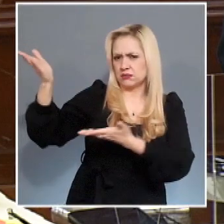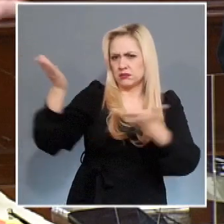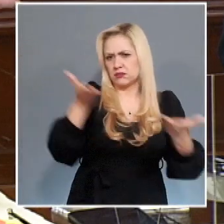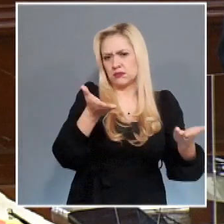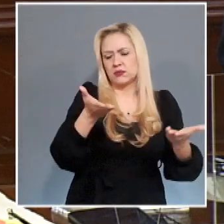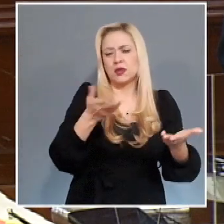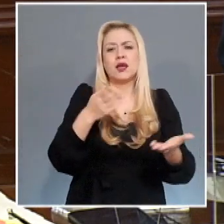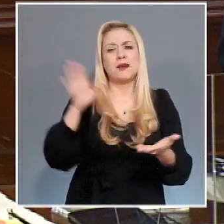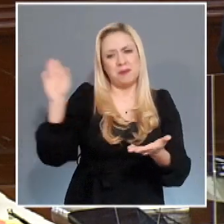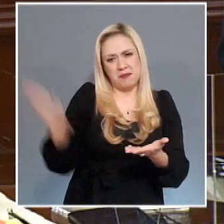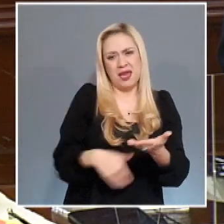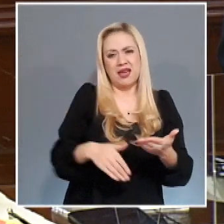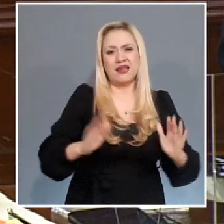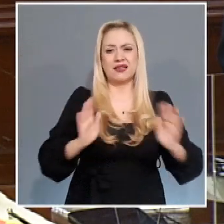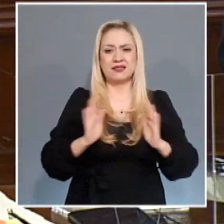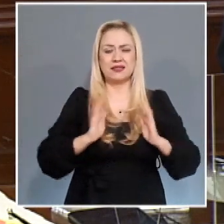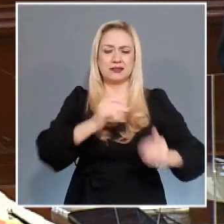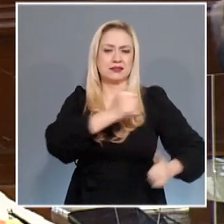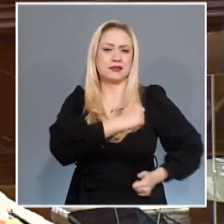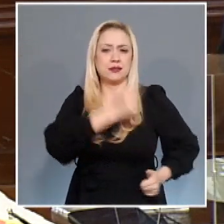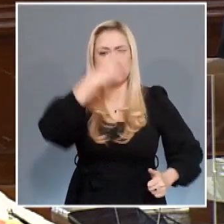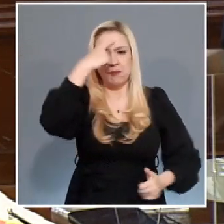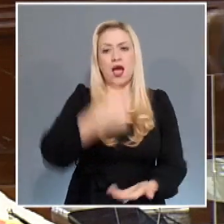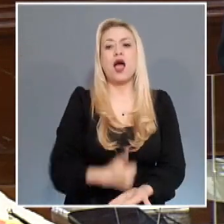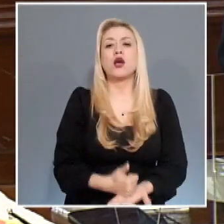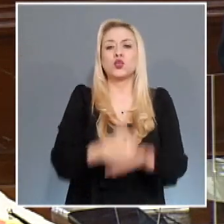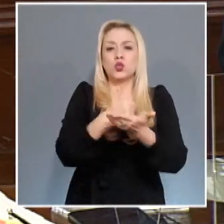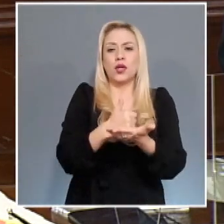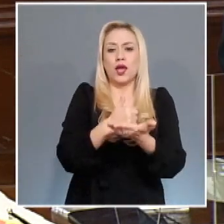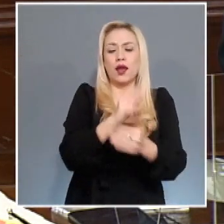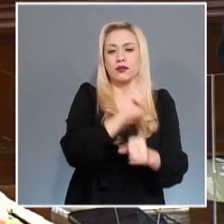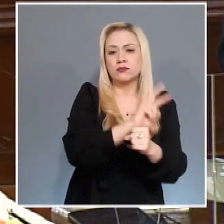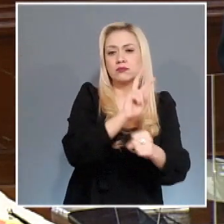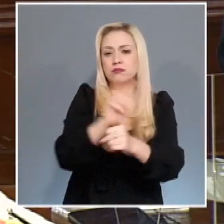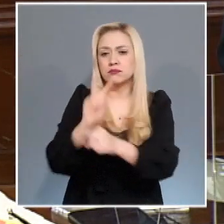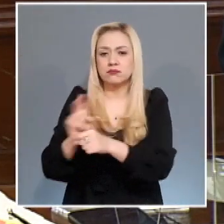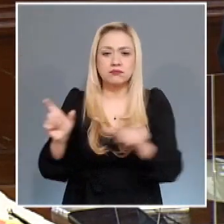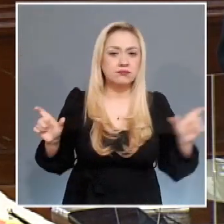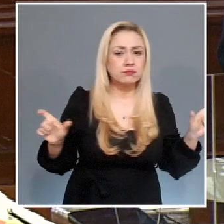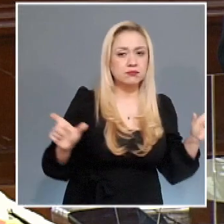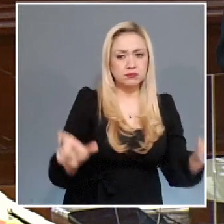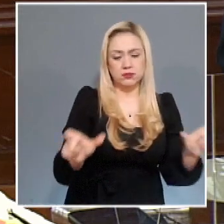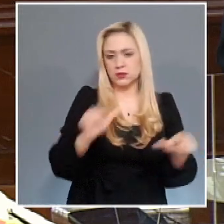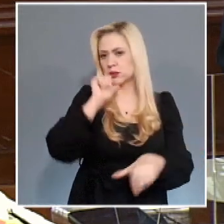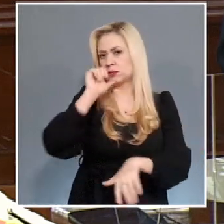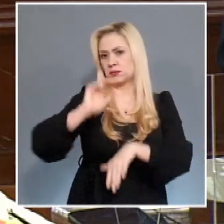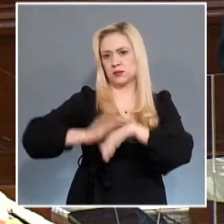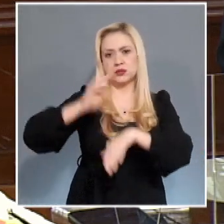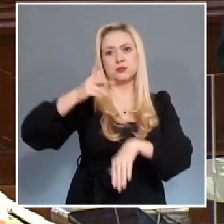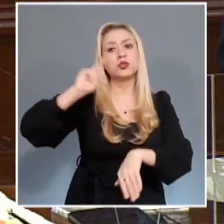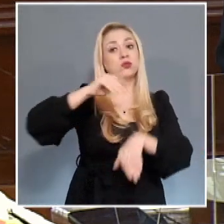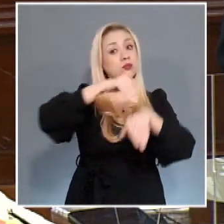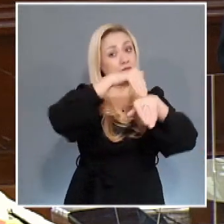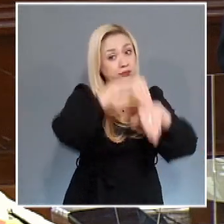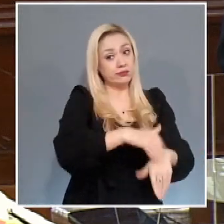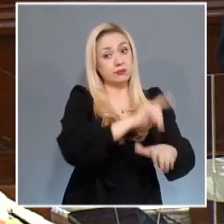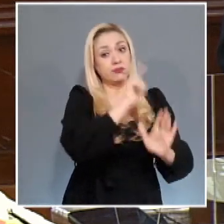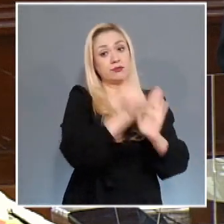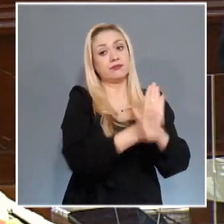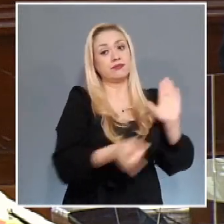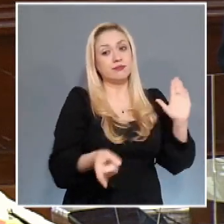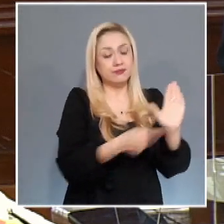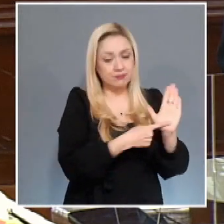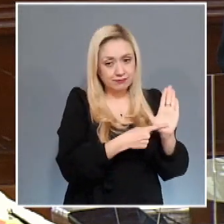instituciones de seguridad para llevar a cabo funciones de seguridad pública que se aplique esta ley y, por lo tanto,